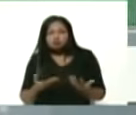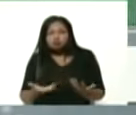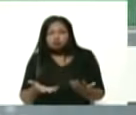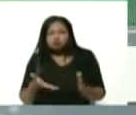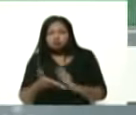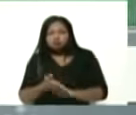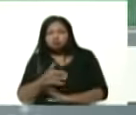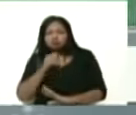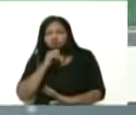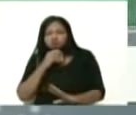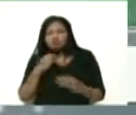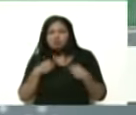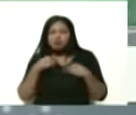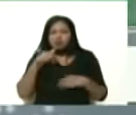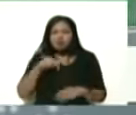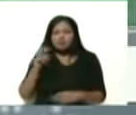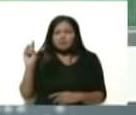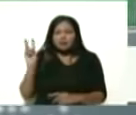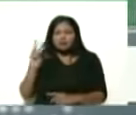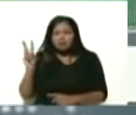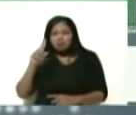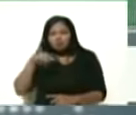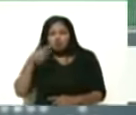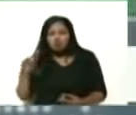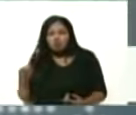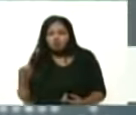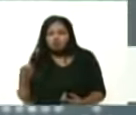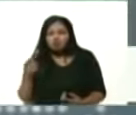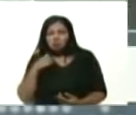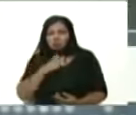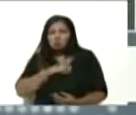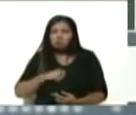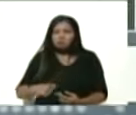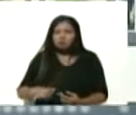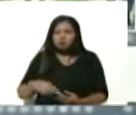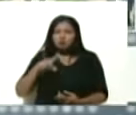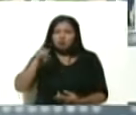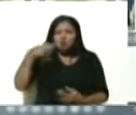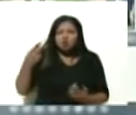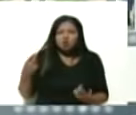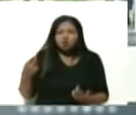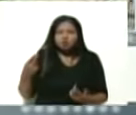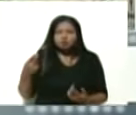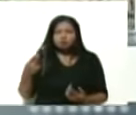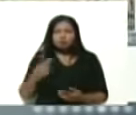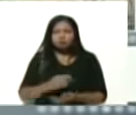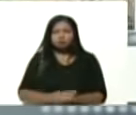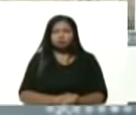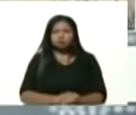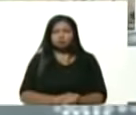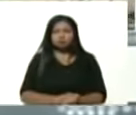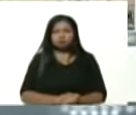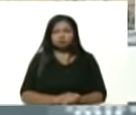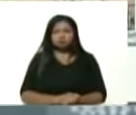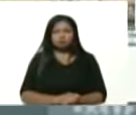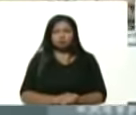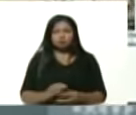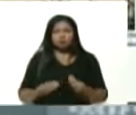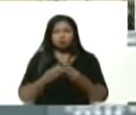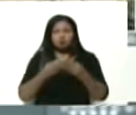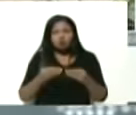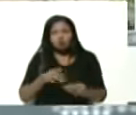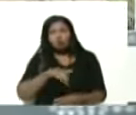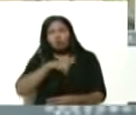vividor de Venezuela lo creó lo creó un pelucón con todos sus aviones y